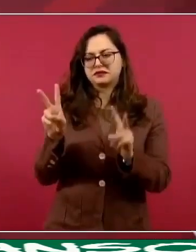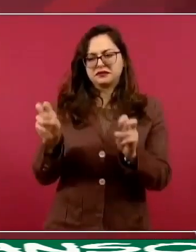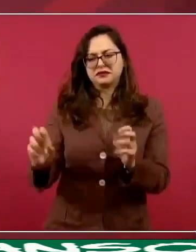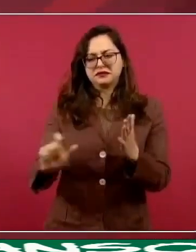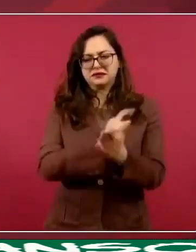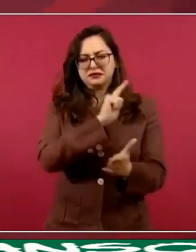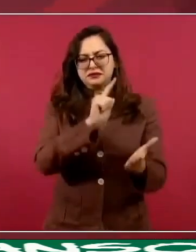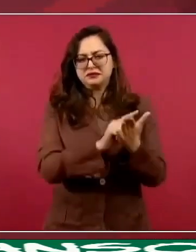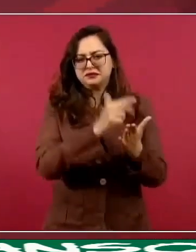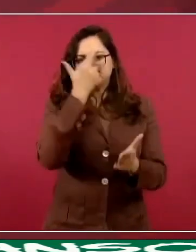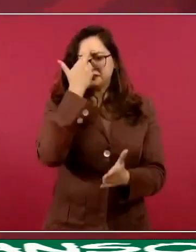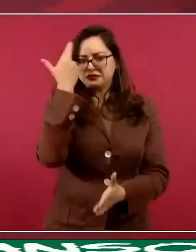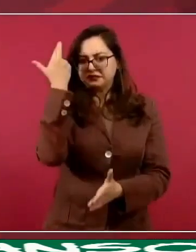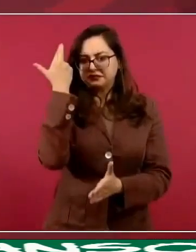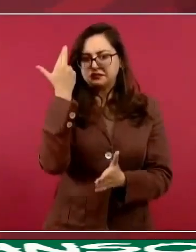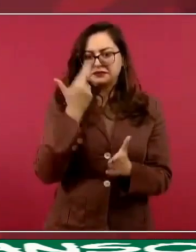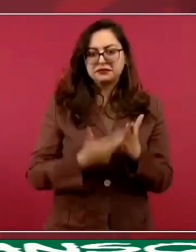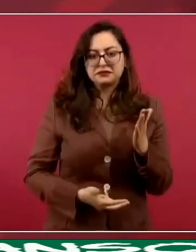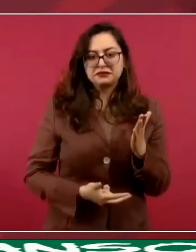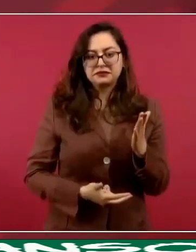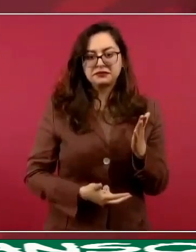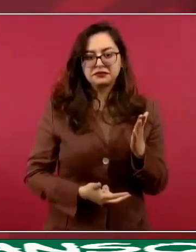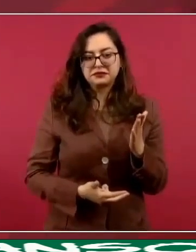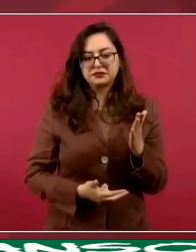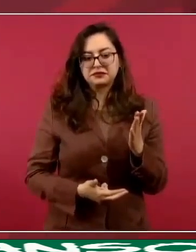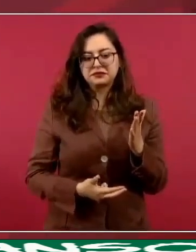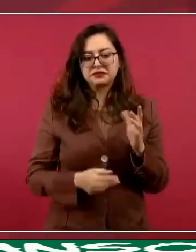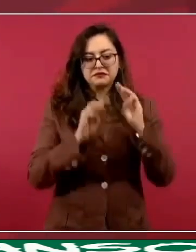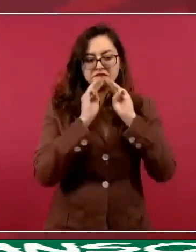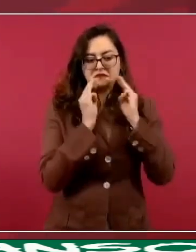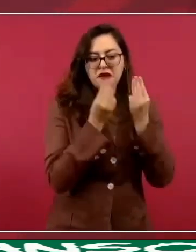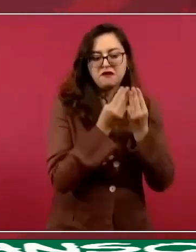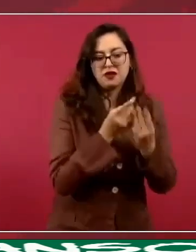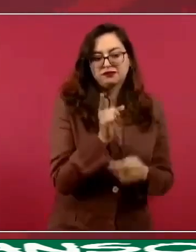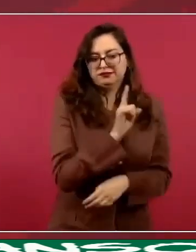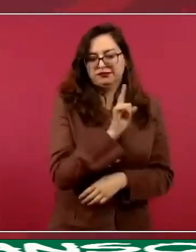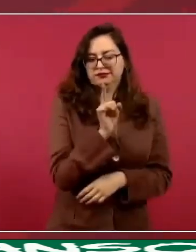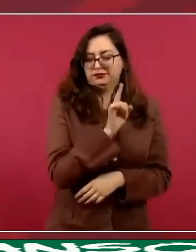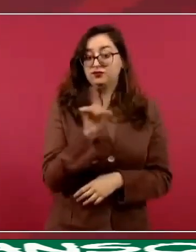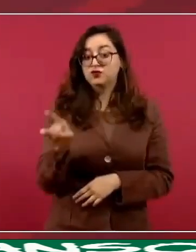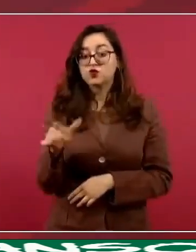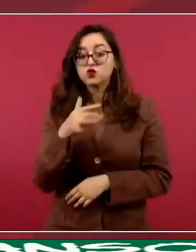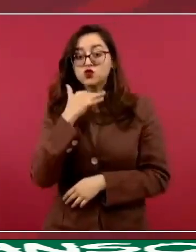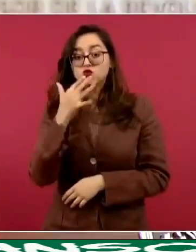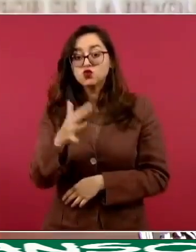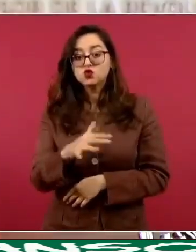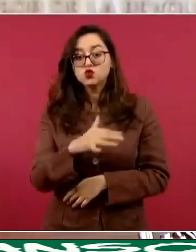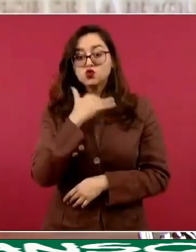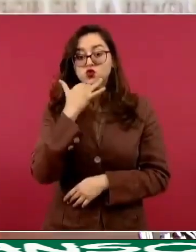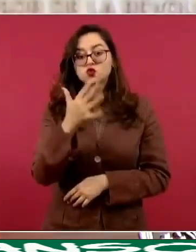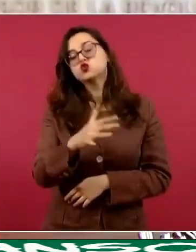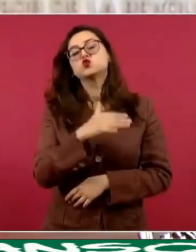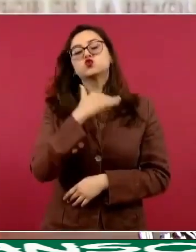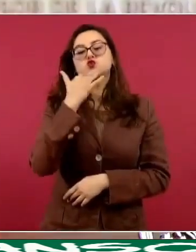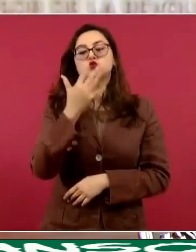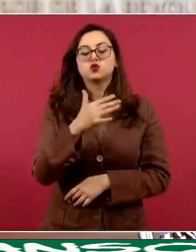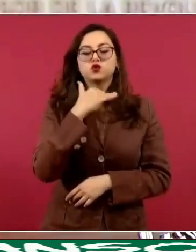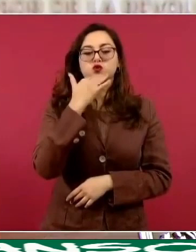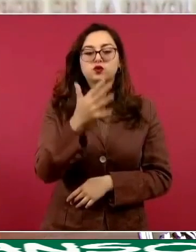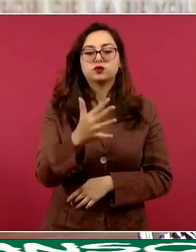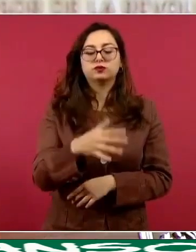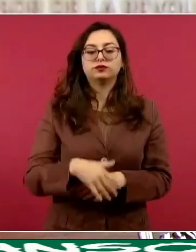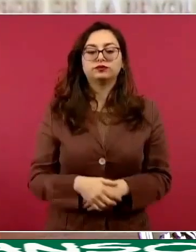sino con corrupción, y digo corrupción porque